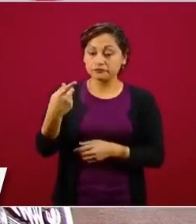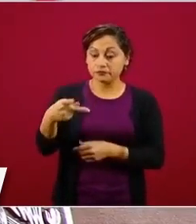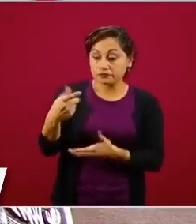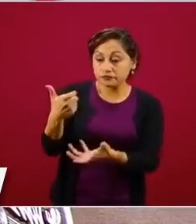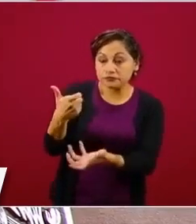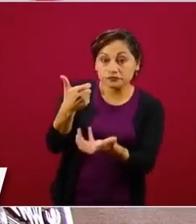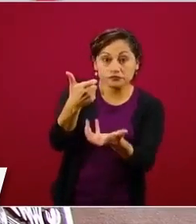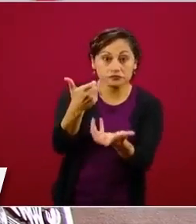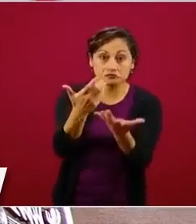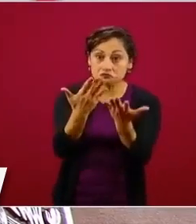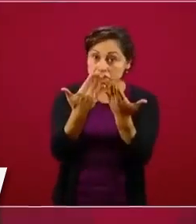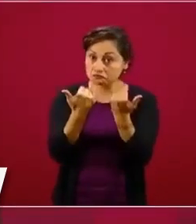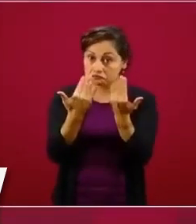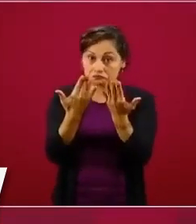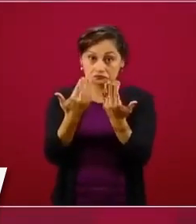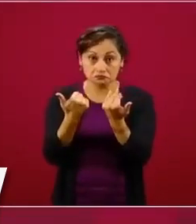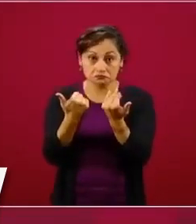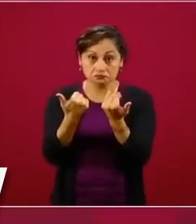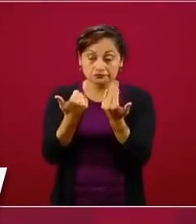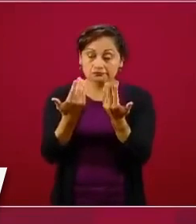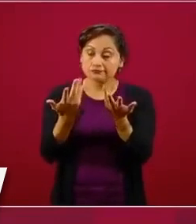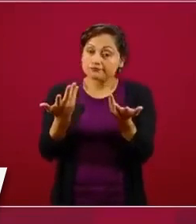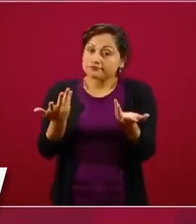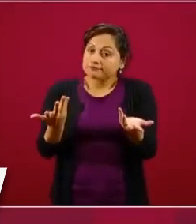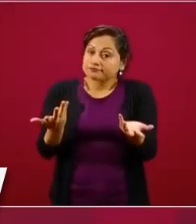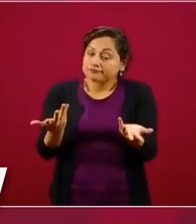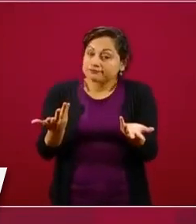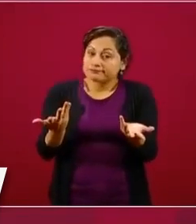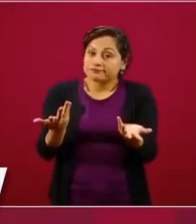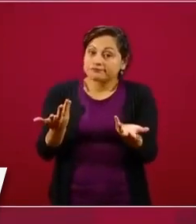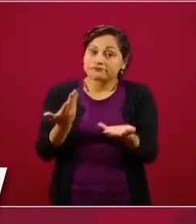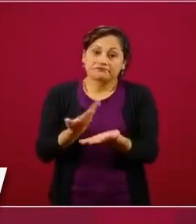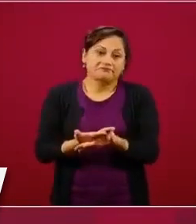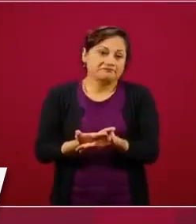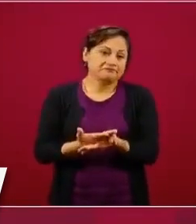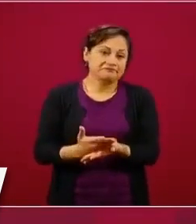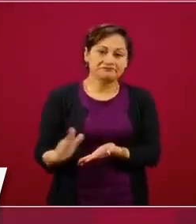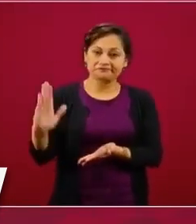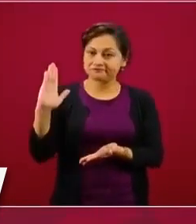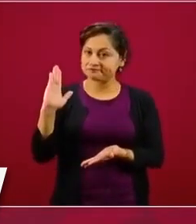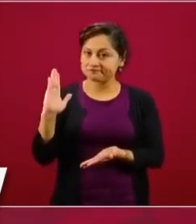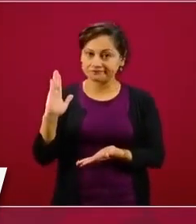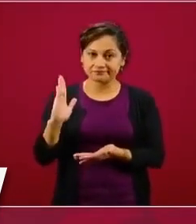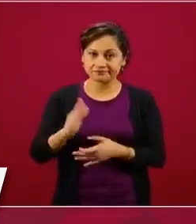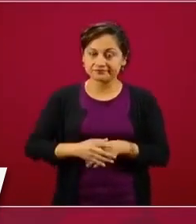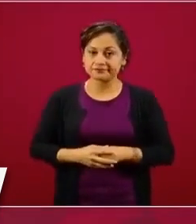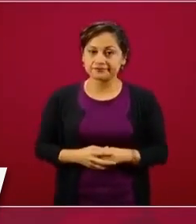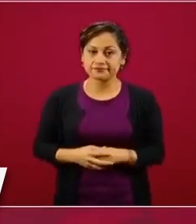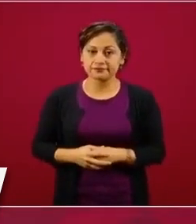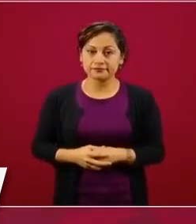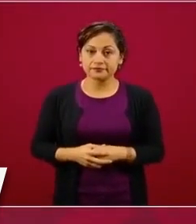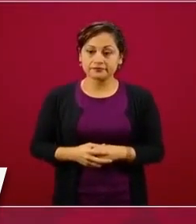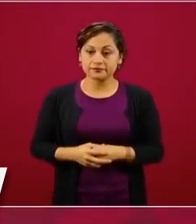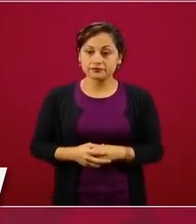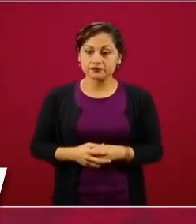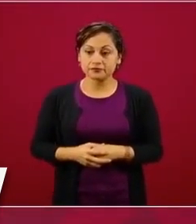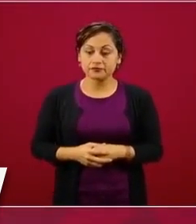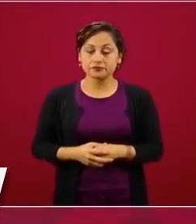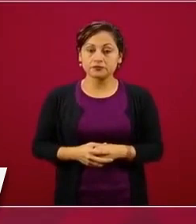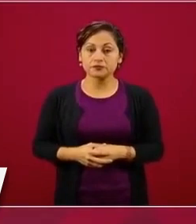ese es otro asunto y